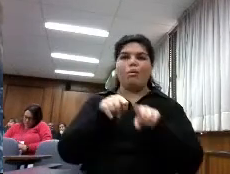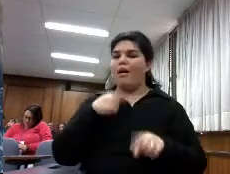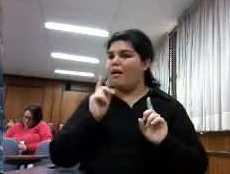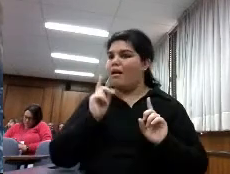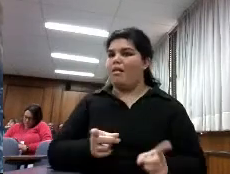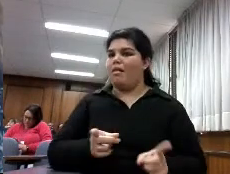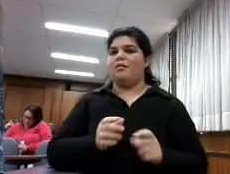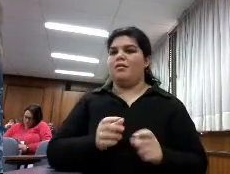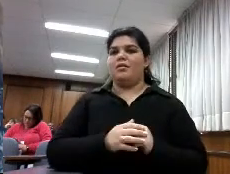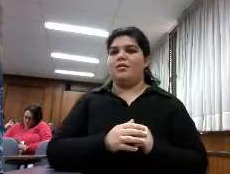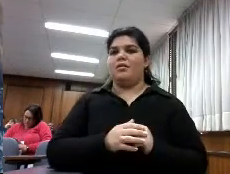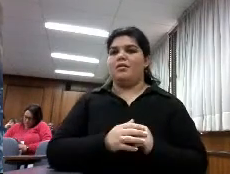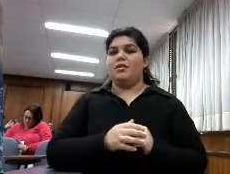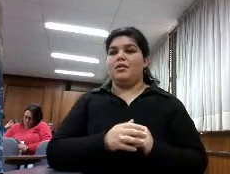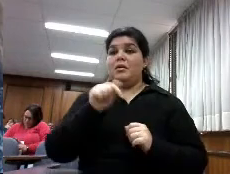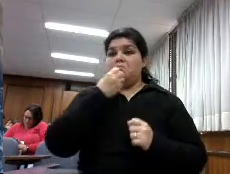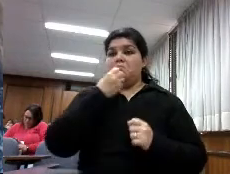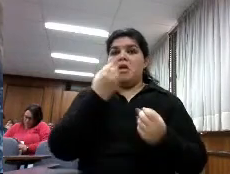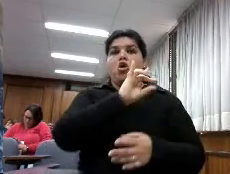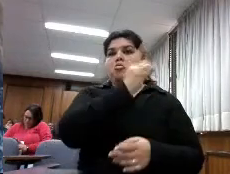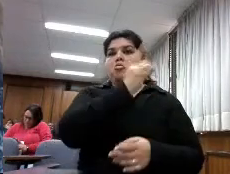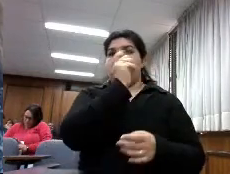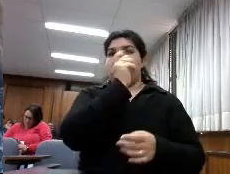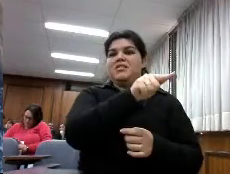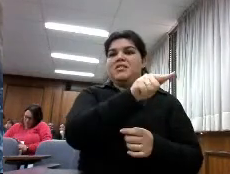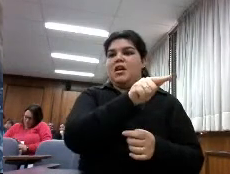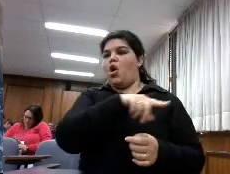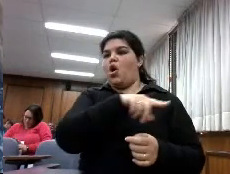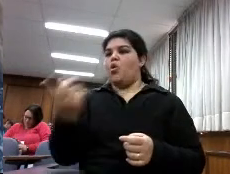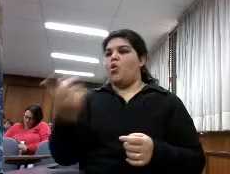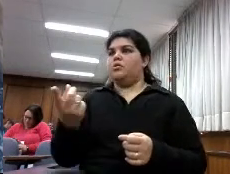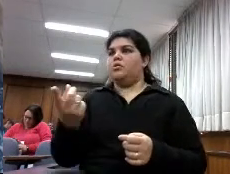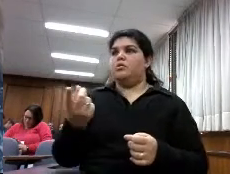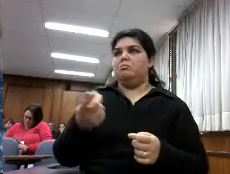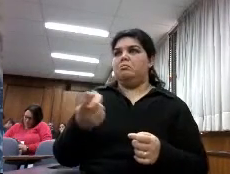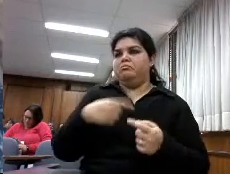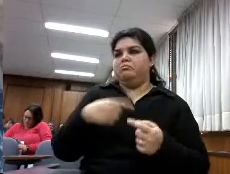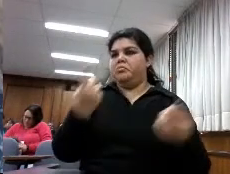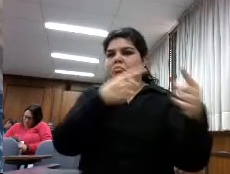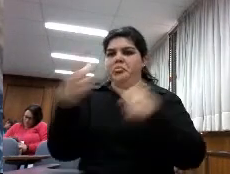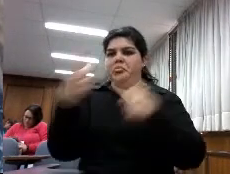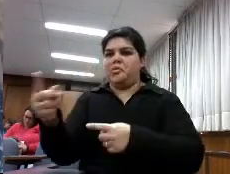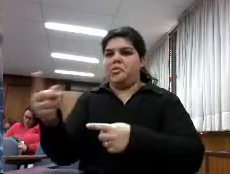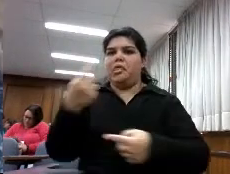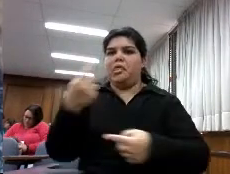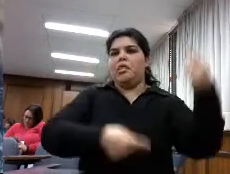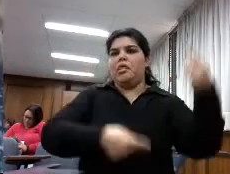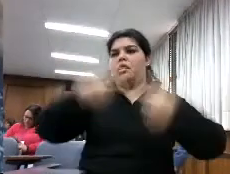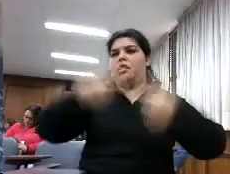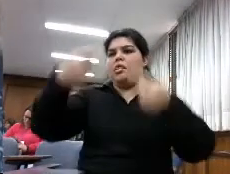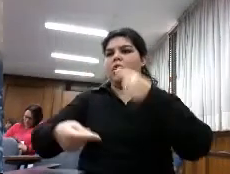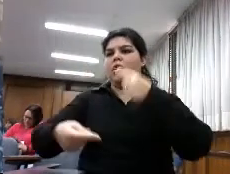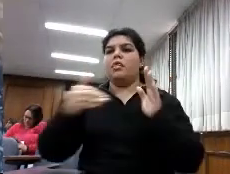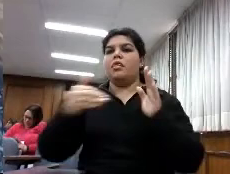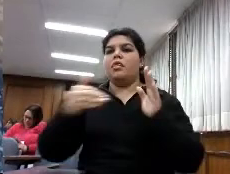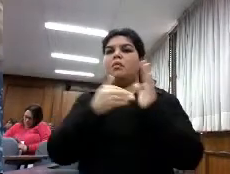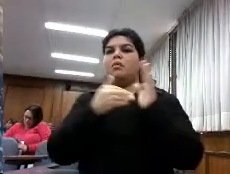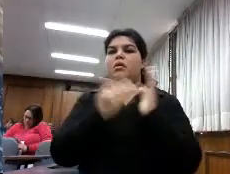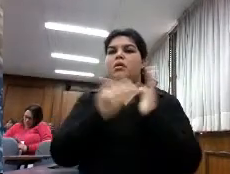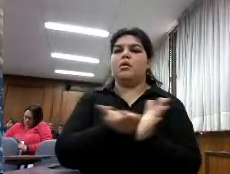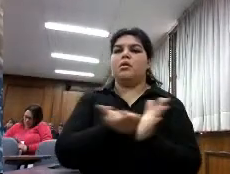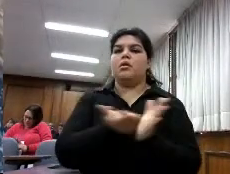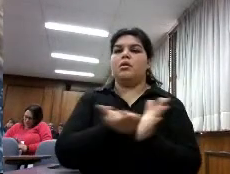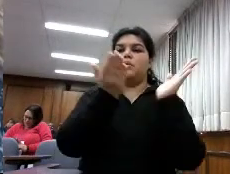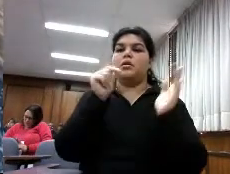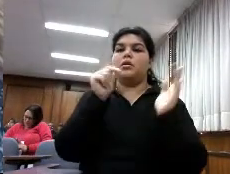estudiar en la universidad por ejemplo de Jaén eso supone la retención del estudiante que es uno de los objetivos